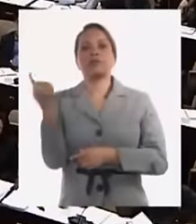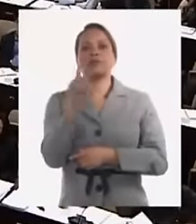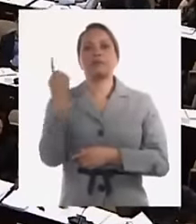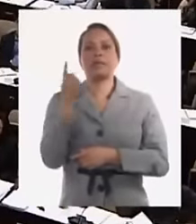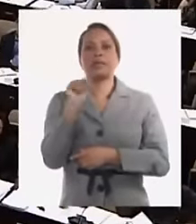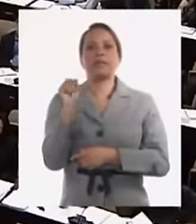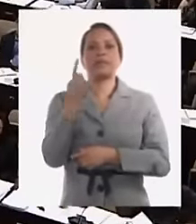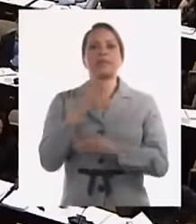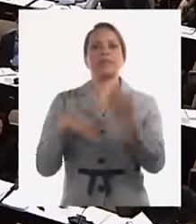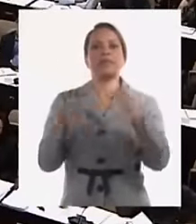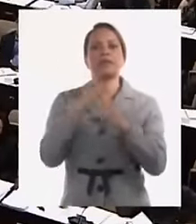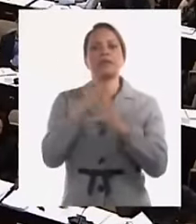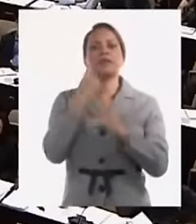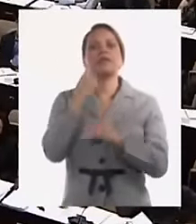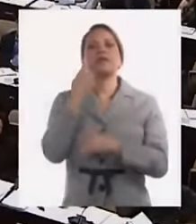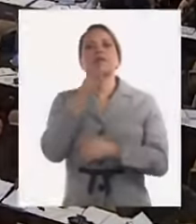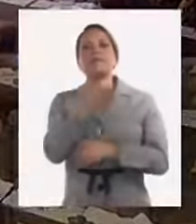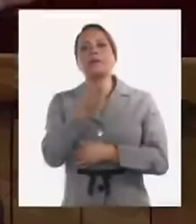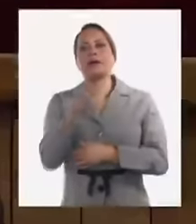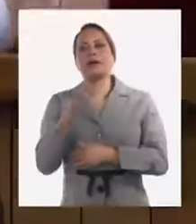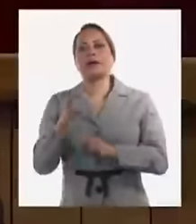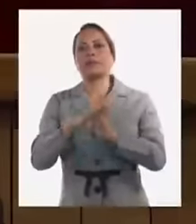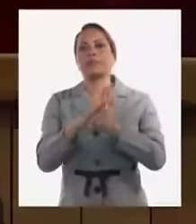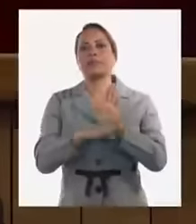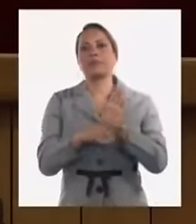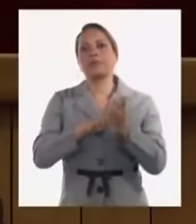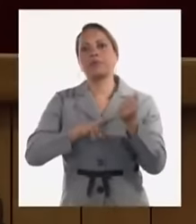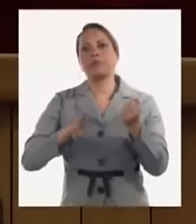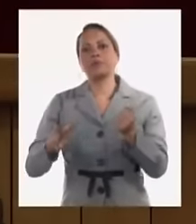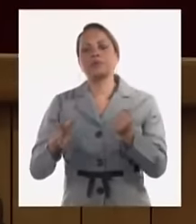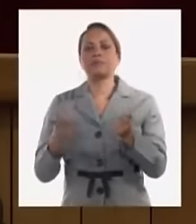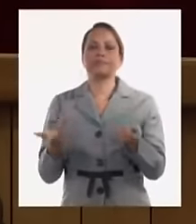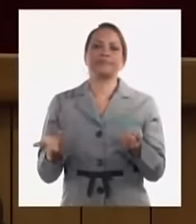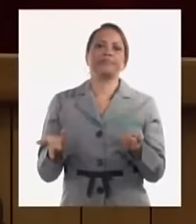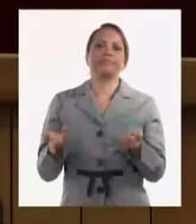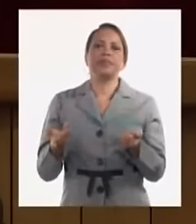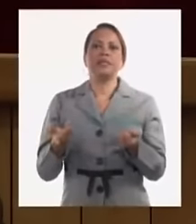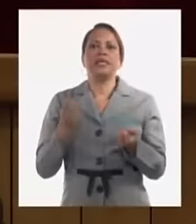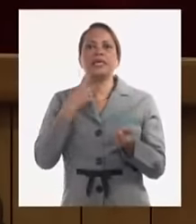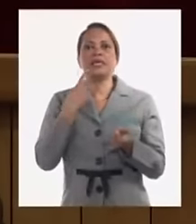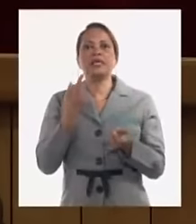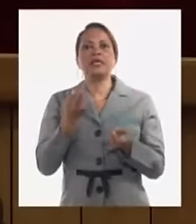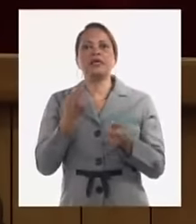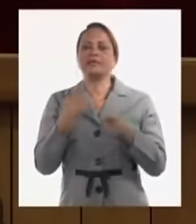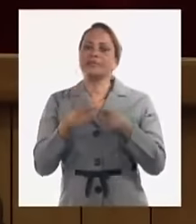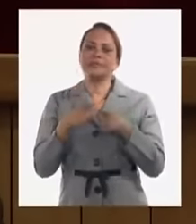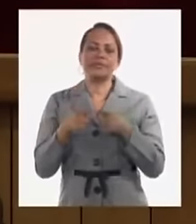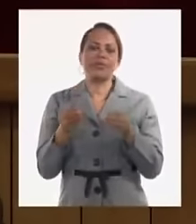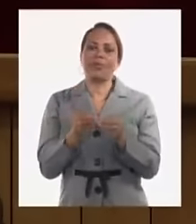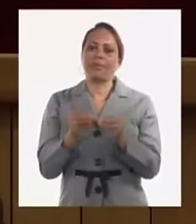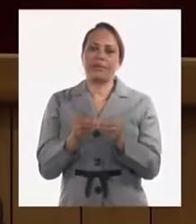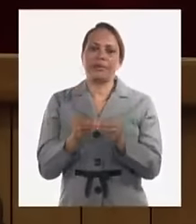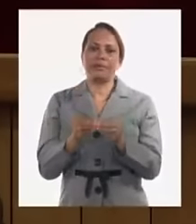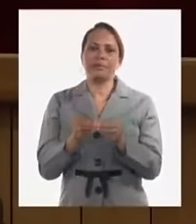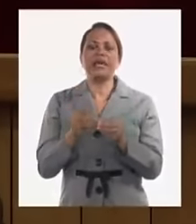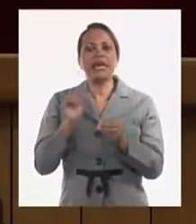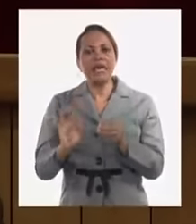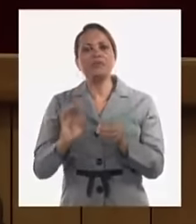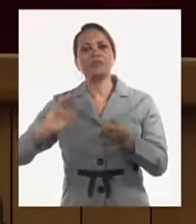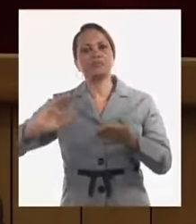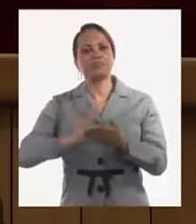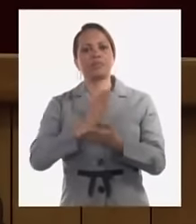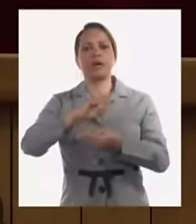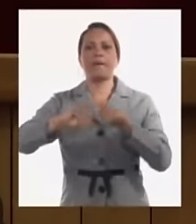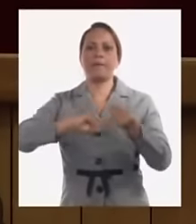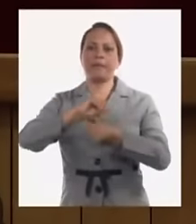nivel van a chequear programas en la provincia y de resumen terminan buscando a todo el mundo del municipio eso tenemos que cambiar